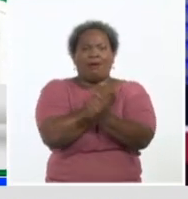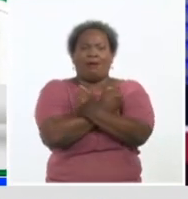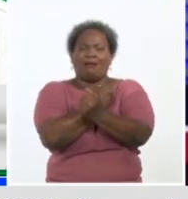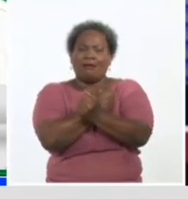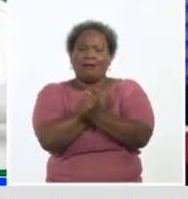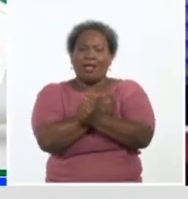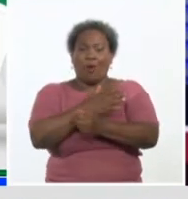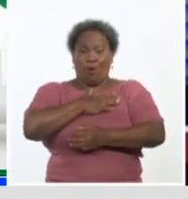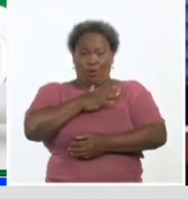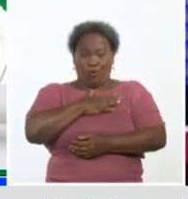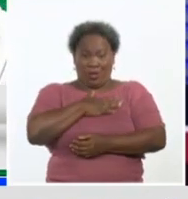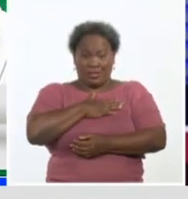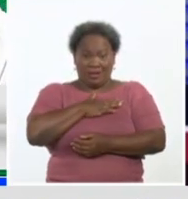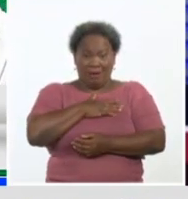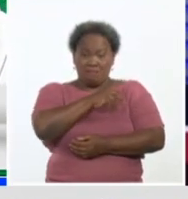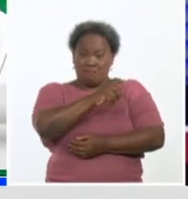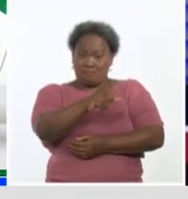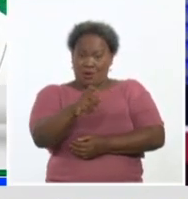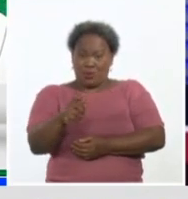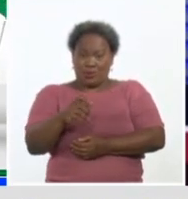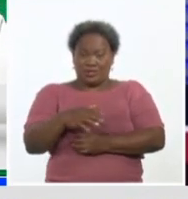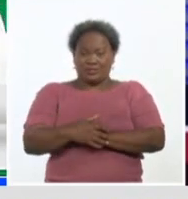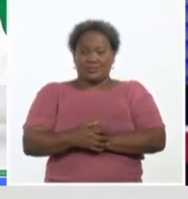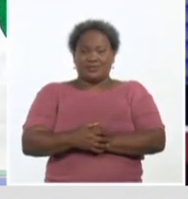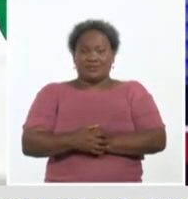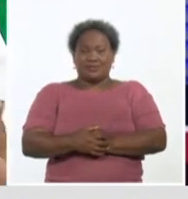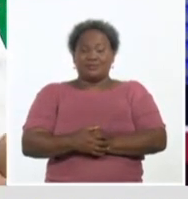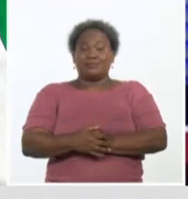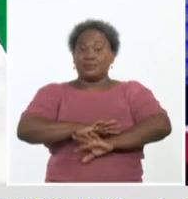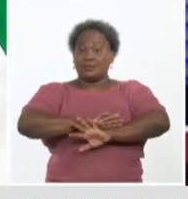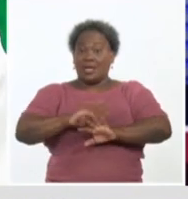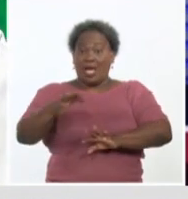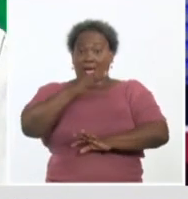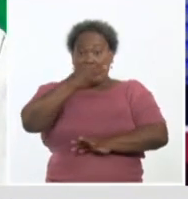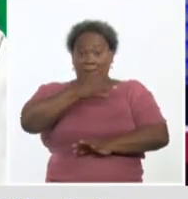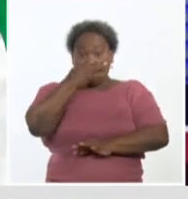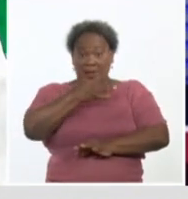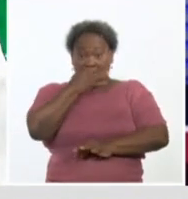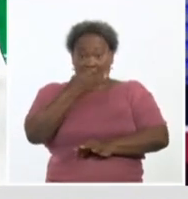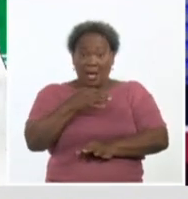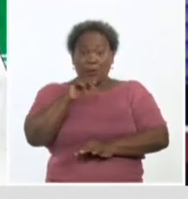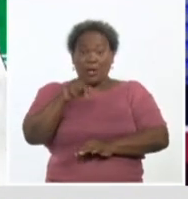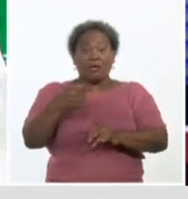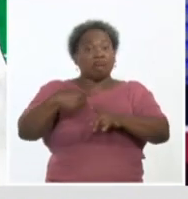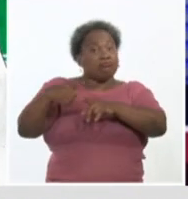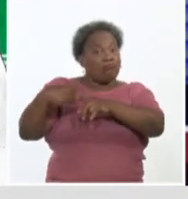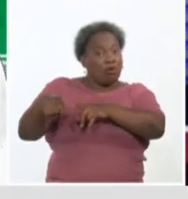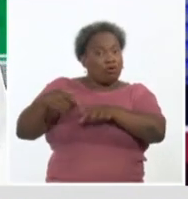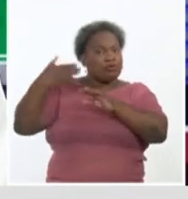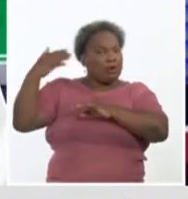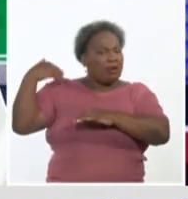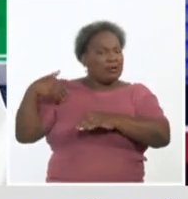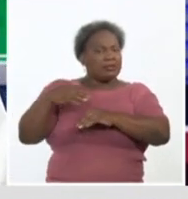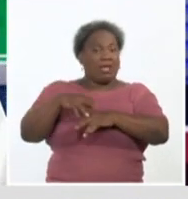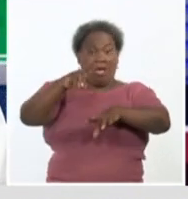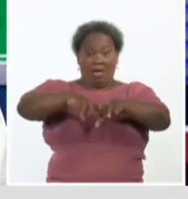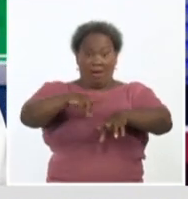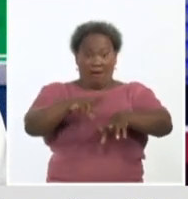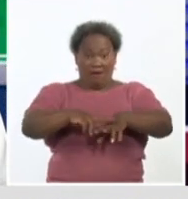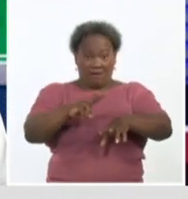vacunales. Bueno, como anunciamos en programas precedentes, ya en La Habana,